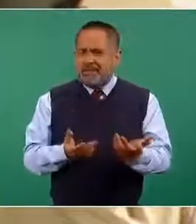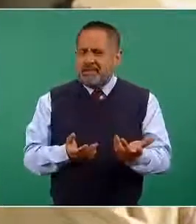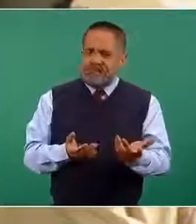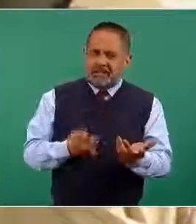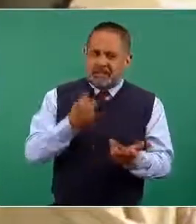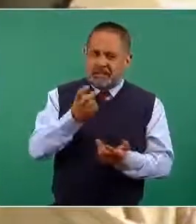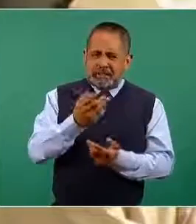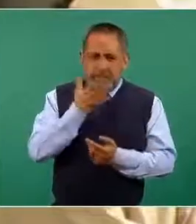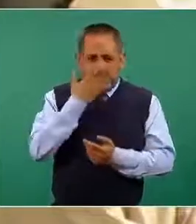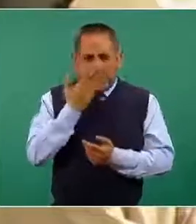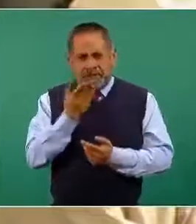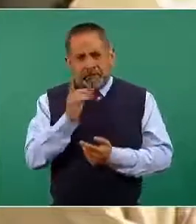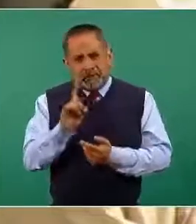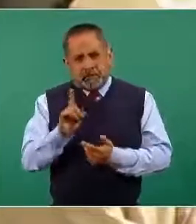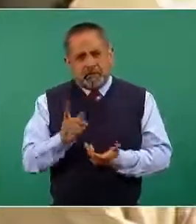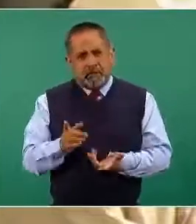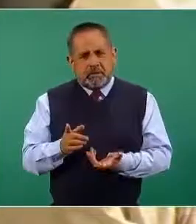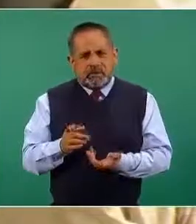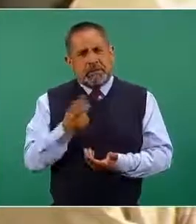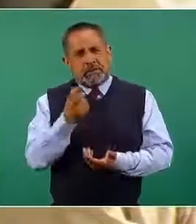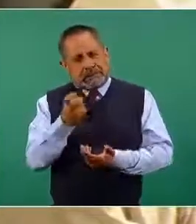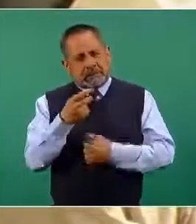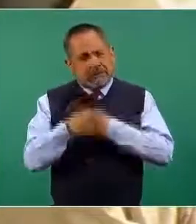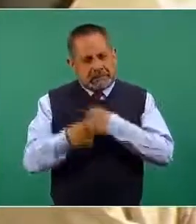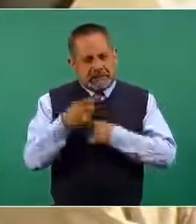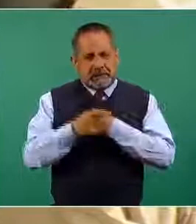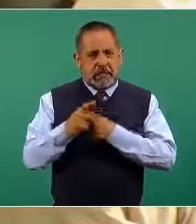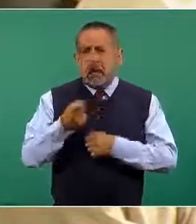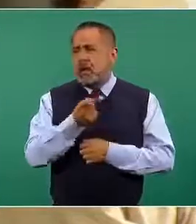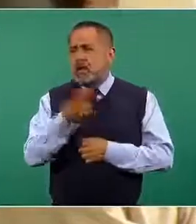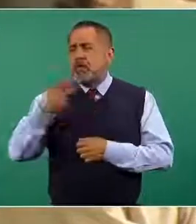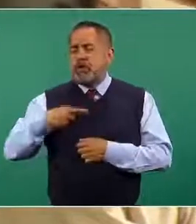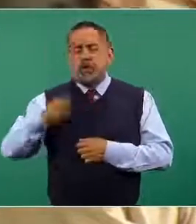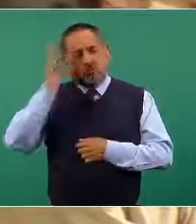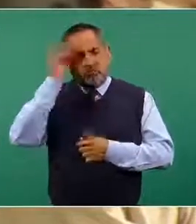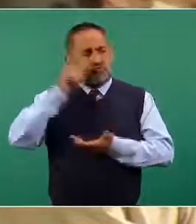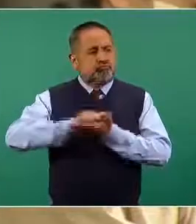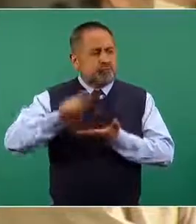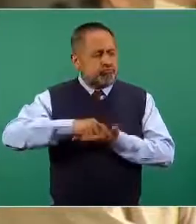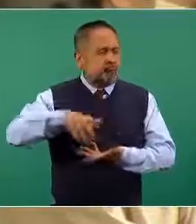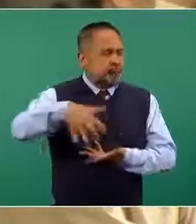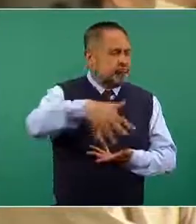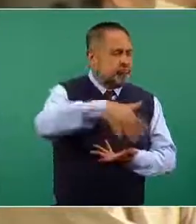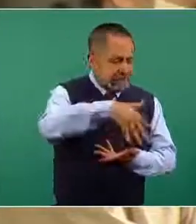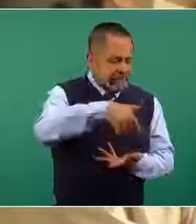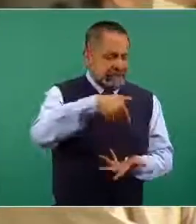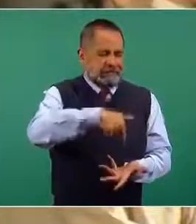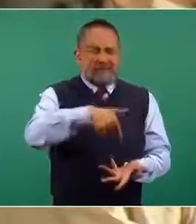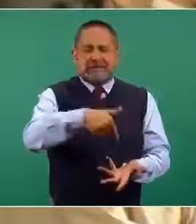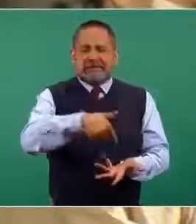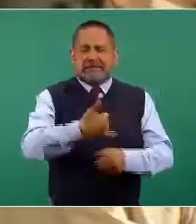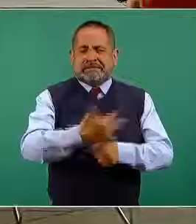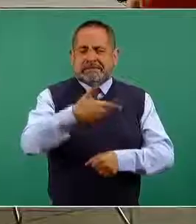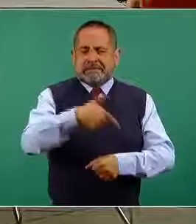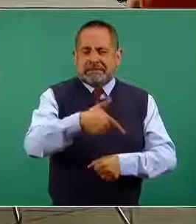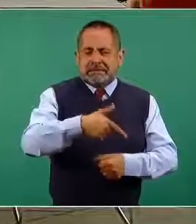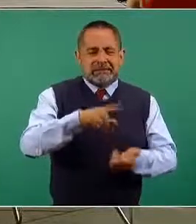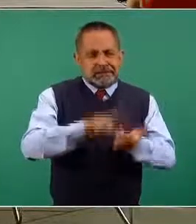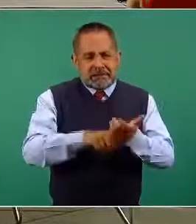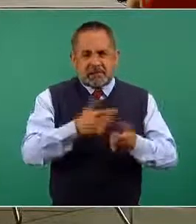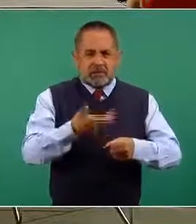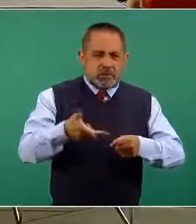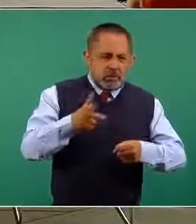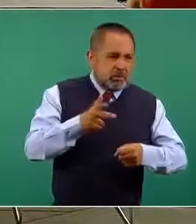definitivamente van a representarse, va a ser un riesgo para el personal sanitario que va a estar ahí laborando, que de los hoteles, de las